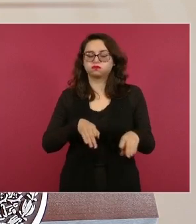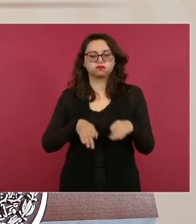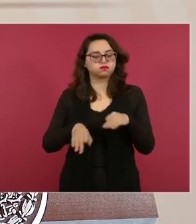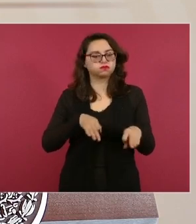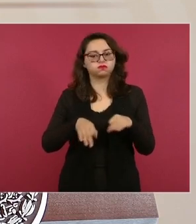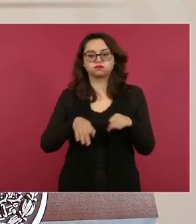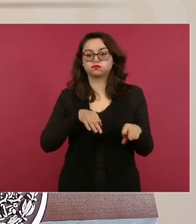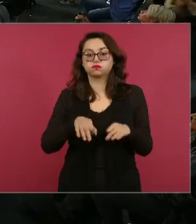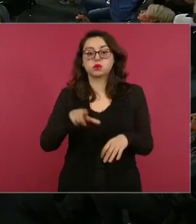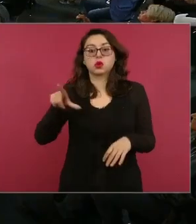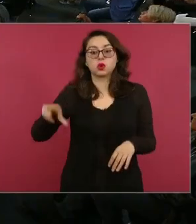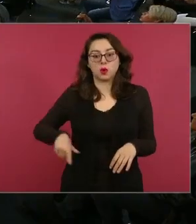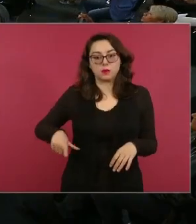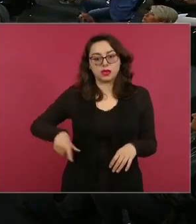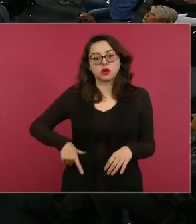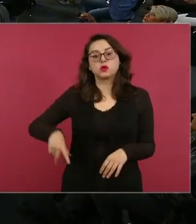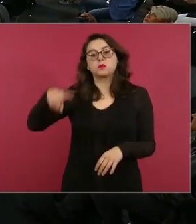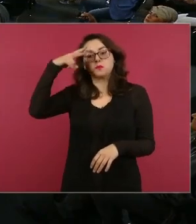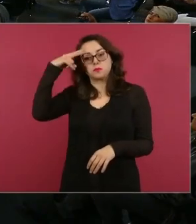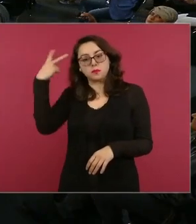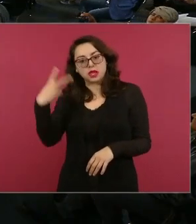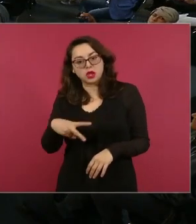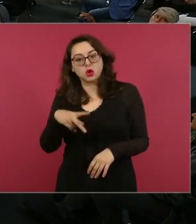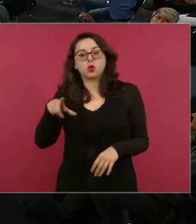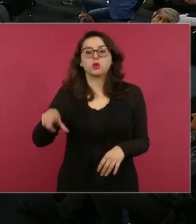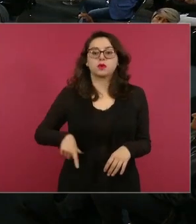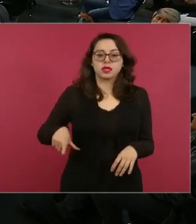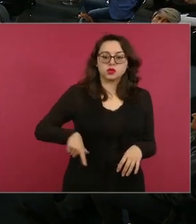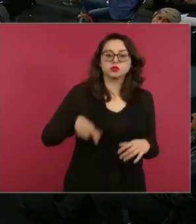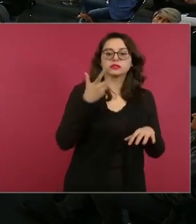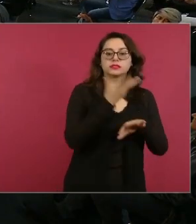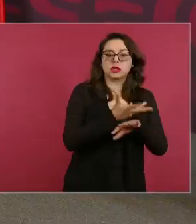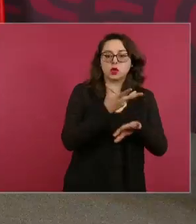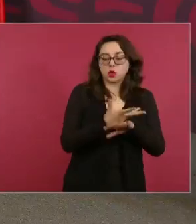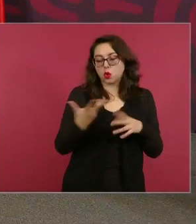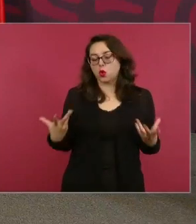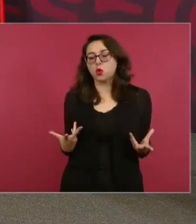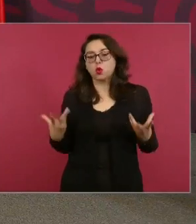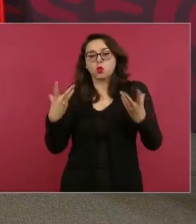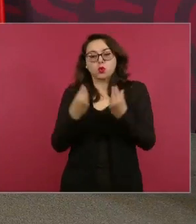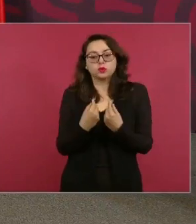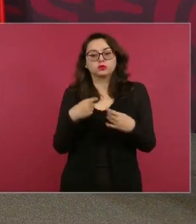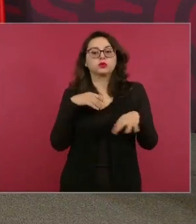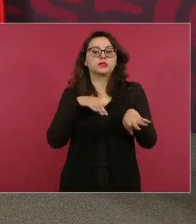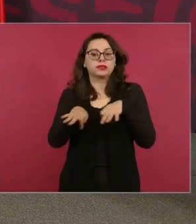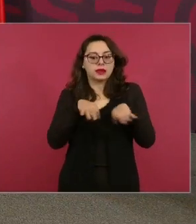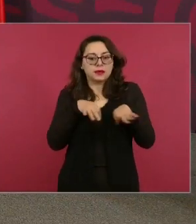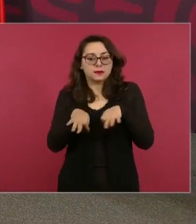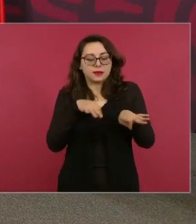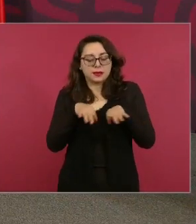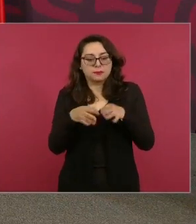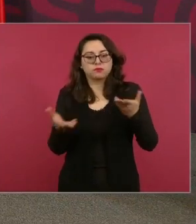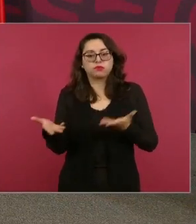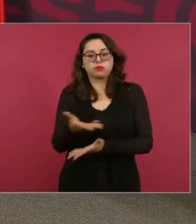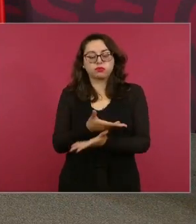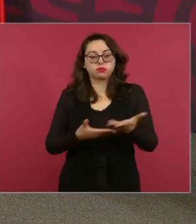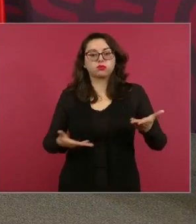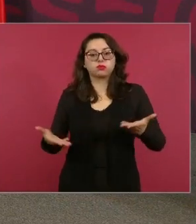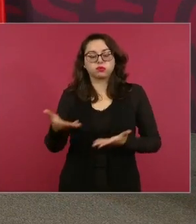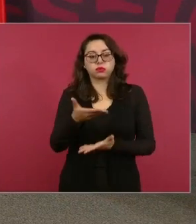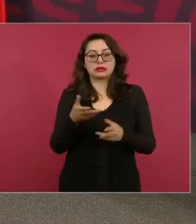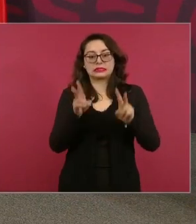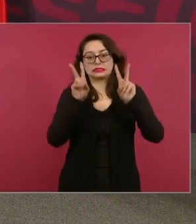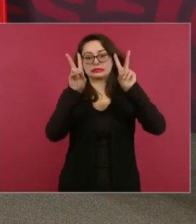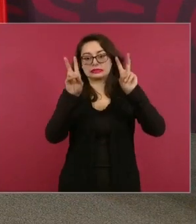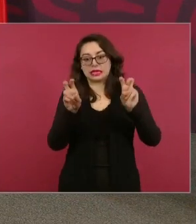servidores públicos del gobierno de Estados Unidos del gobierno de México los